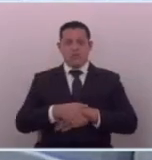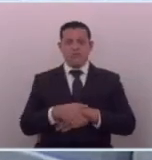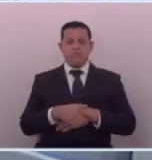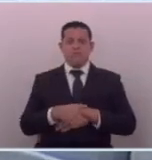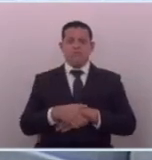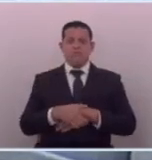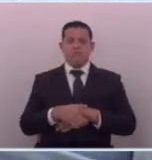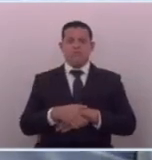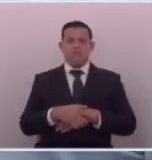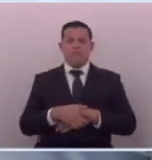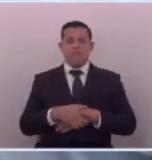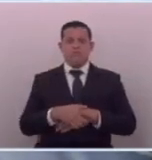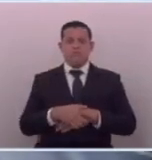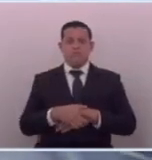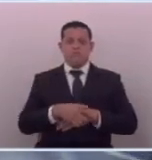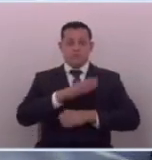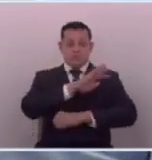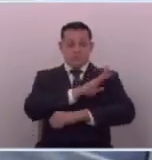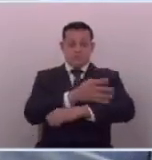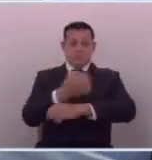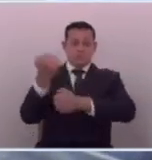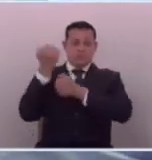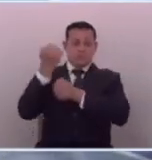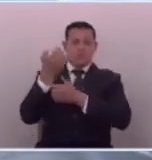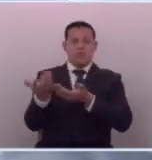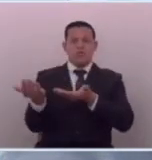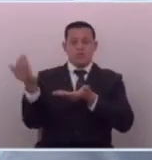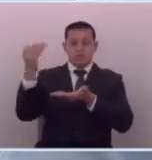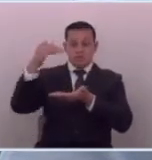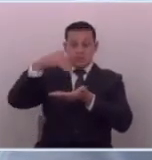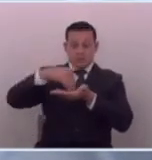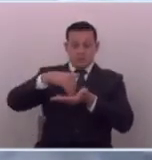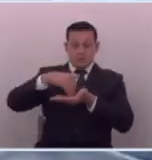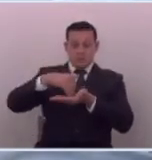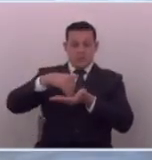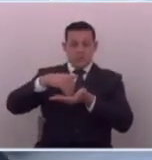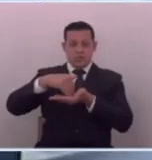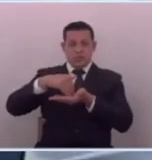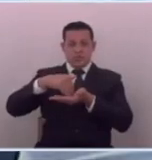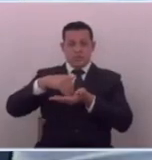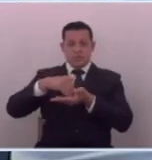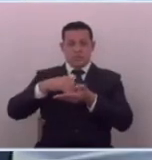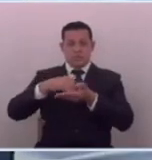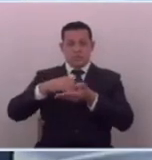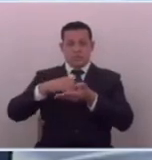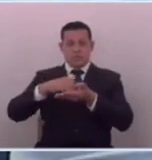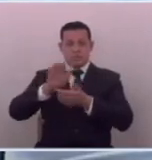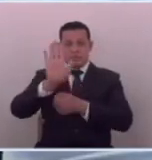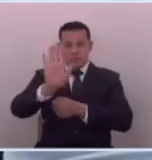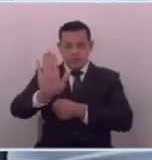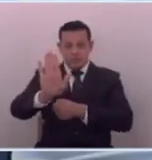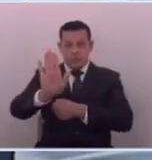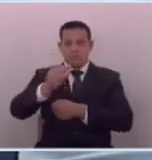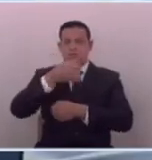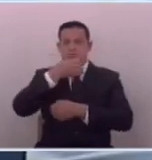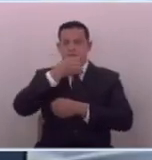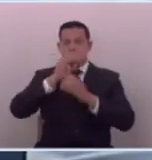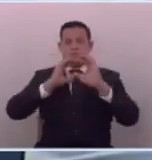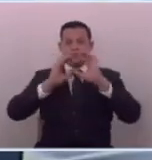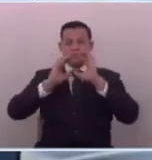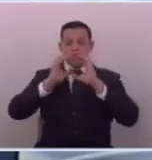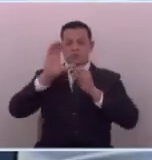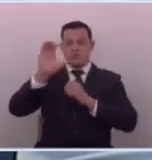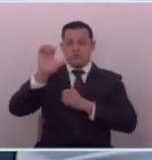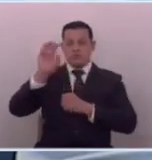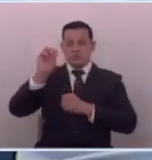que militares nuevamente habían retenido a periodistas a en la campanera